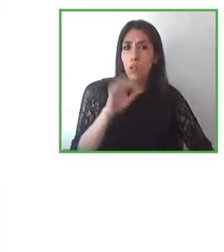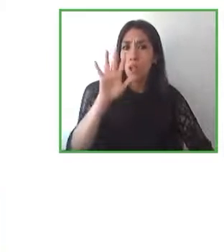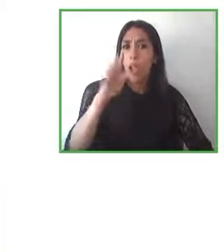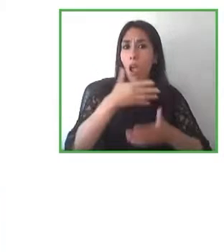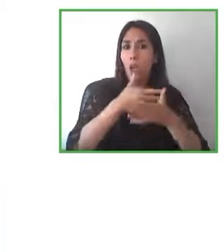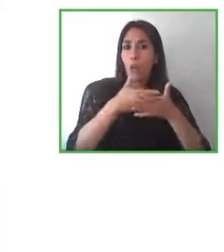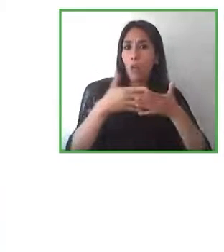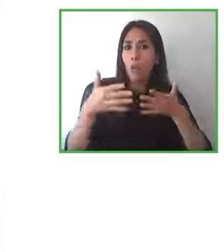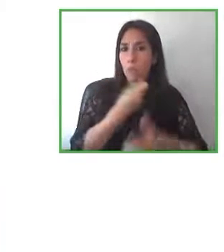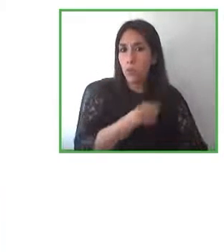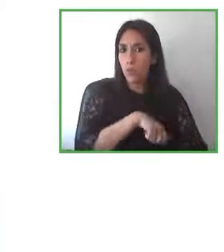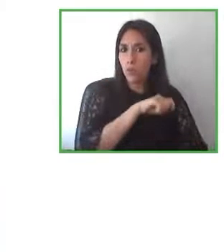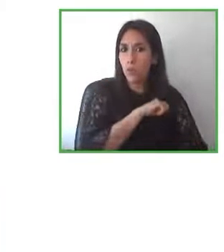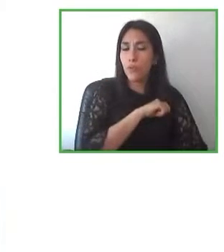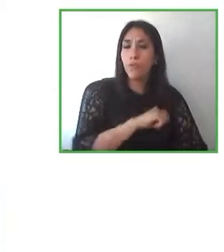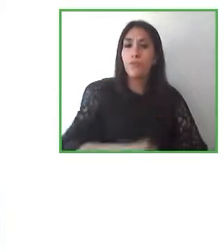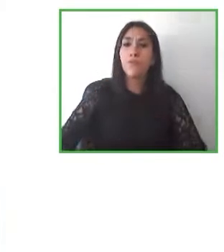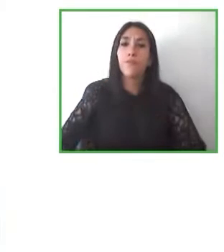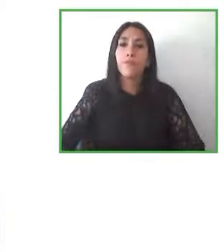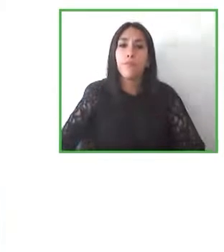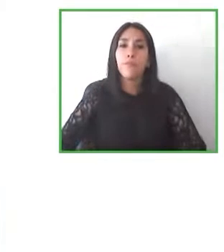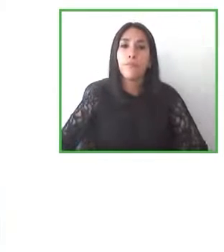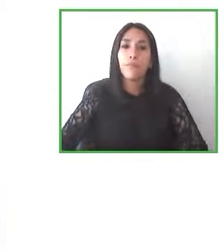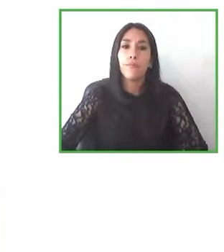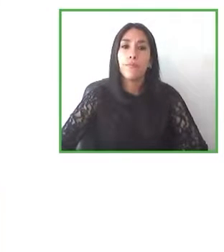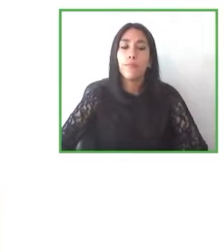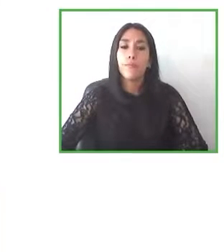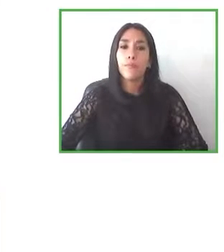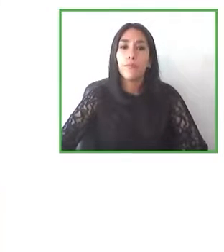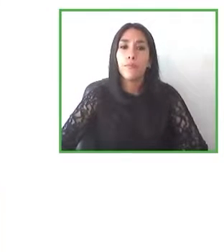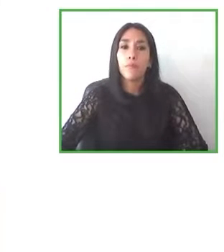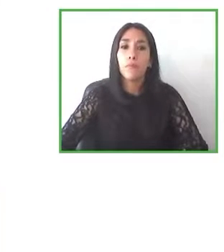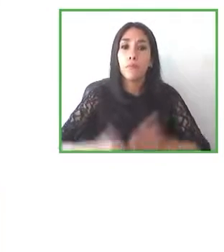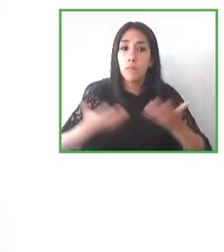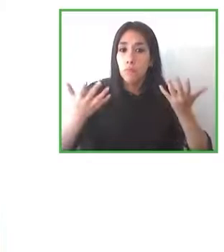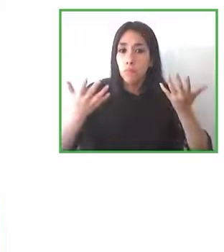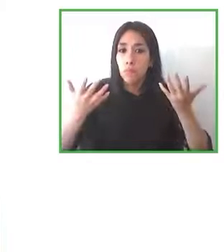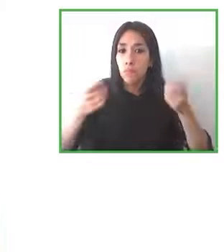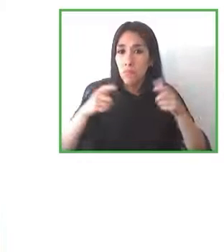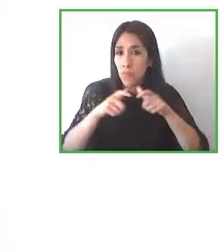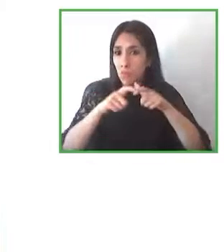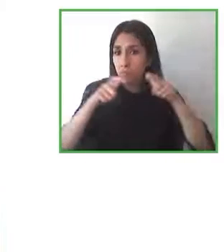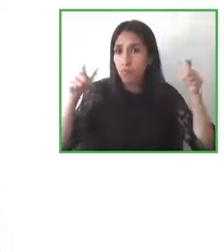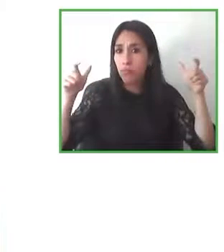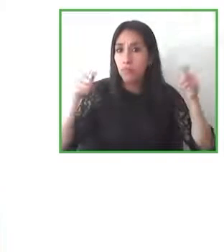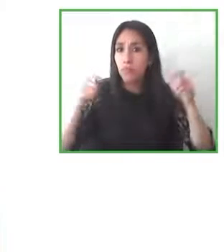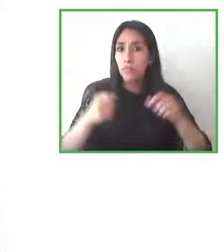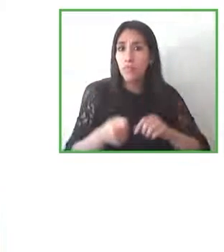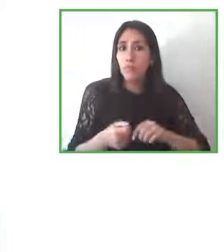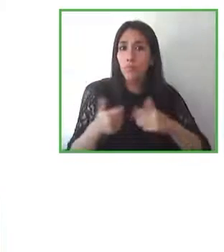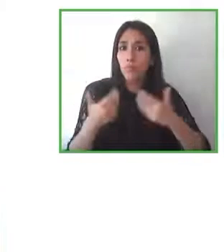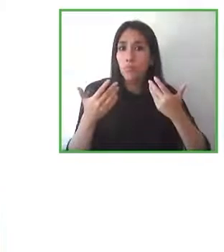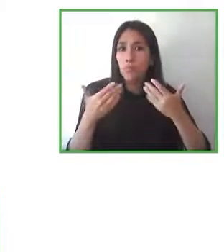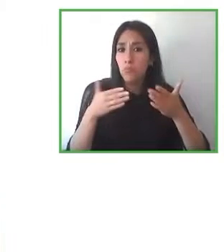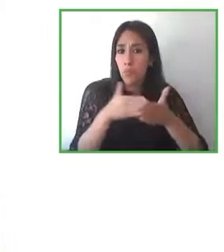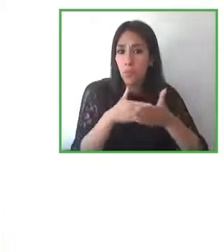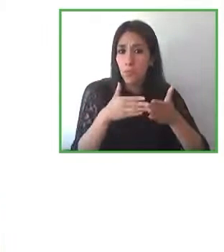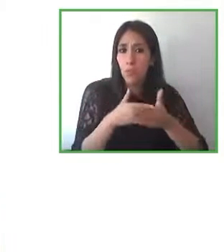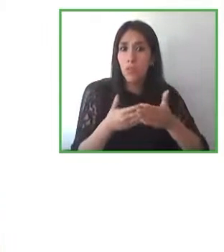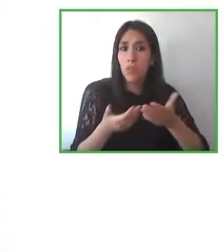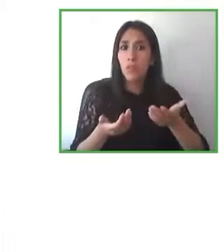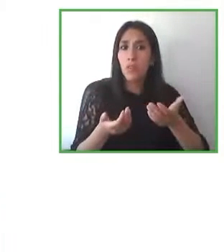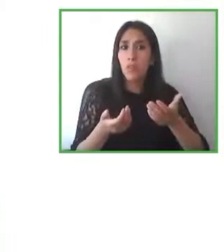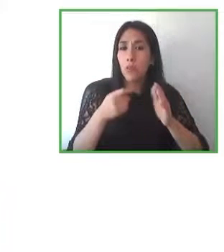que ves tú de expandir para difundir o concretar este proyecto de